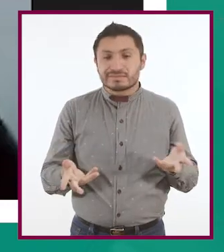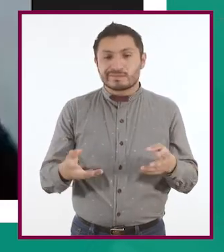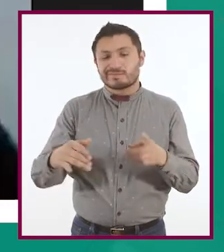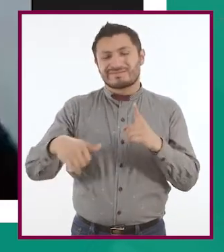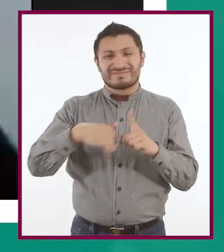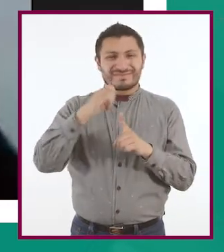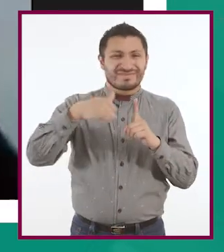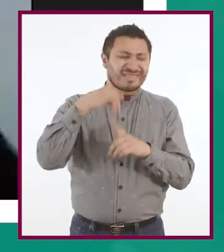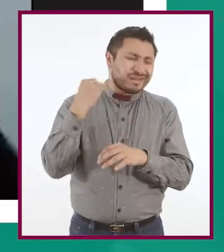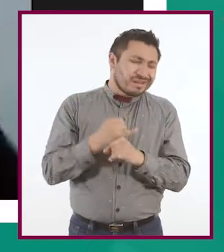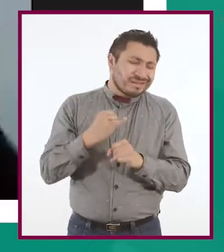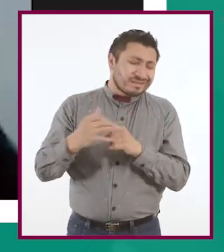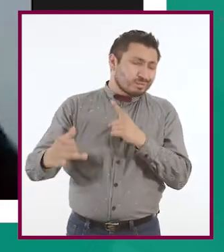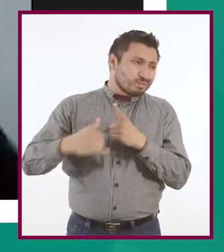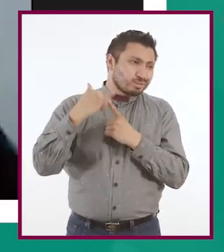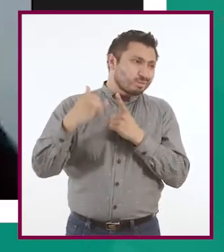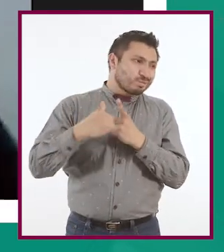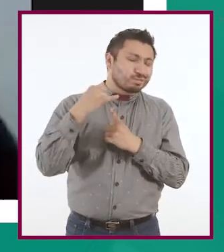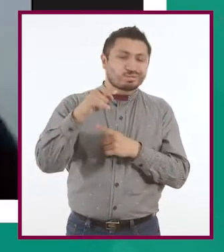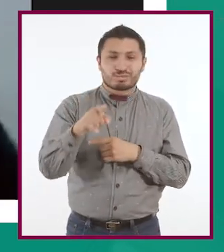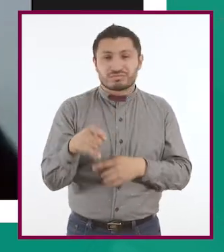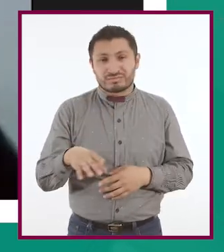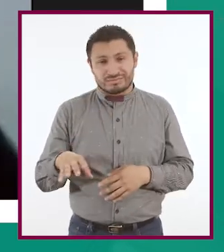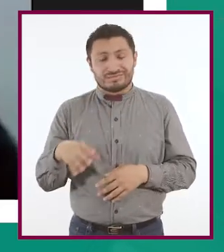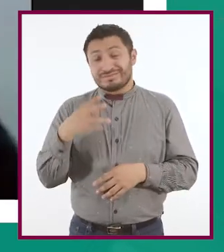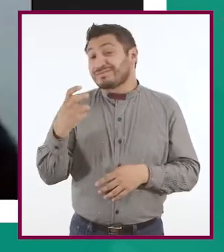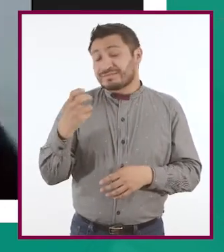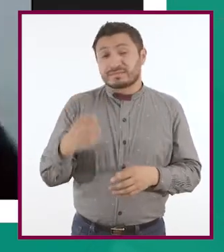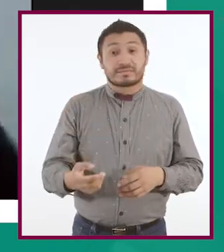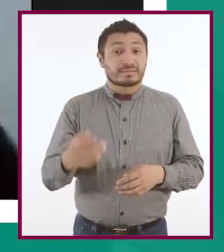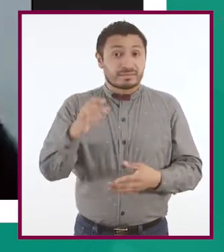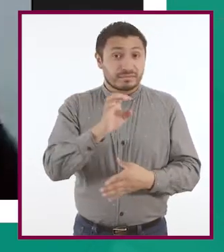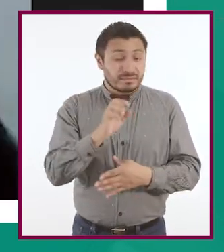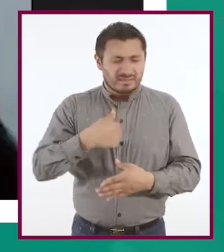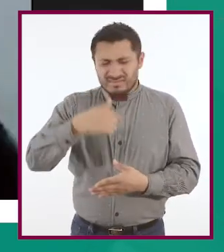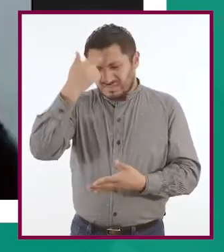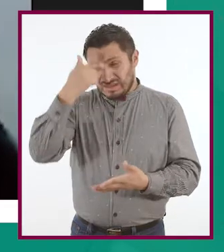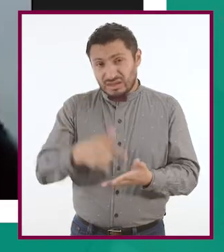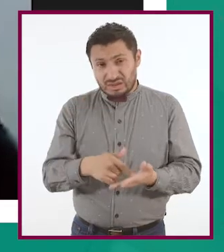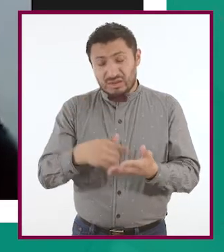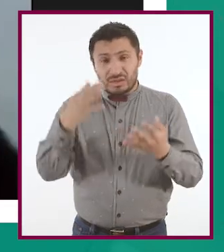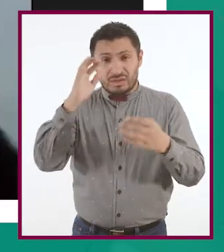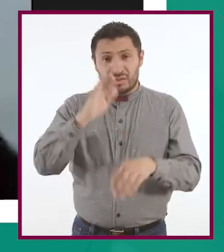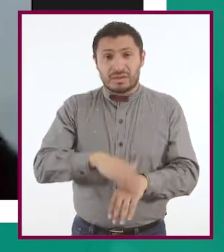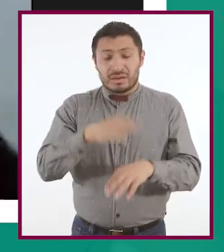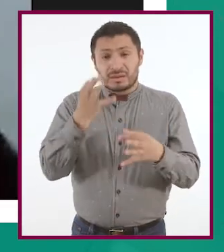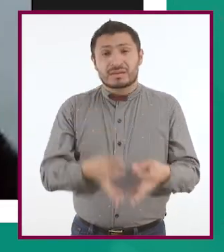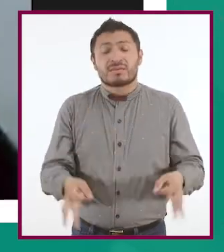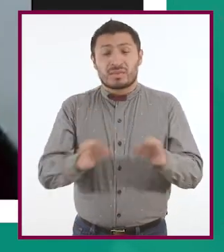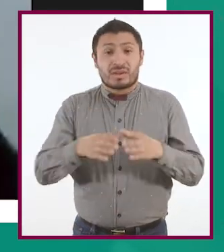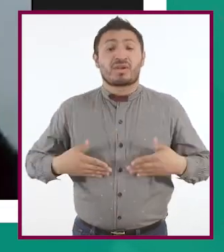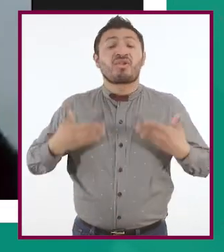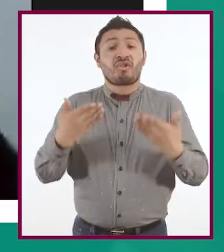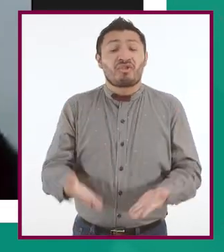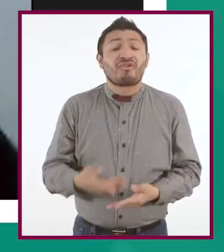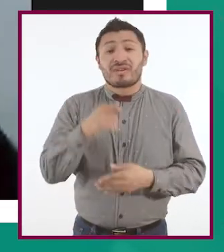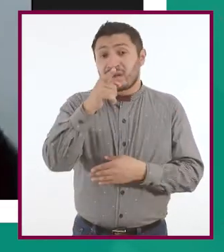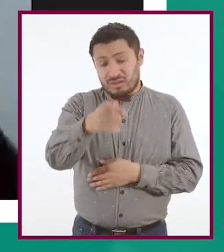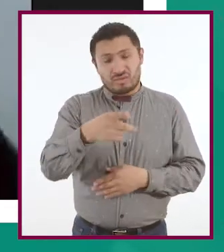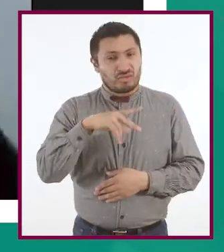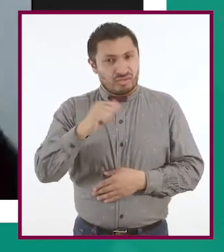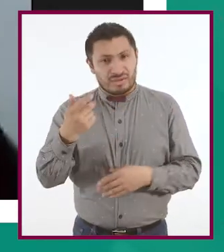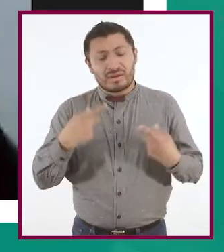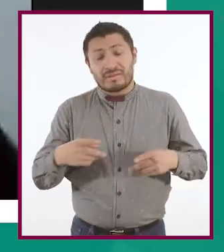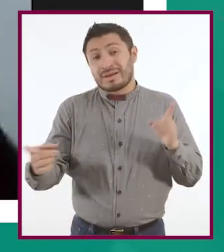ciberacostores lo intentan hacerlo, entonces siento que más que nada es importante la confianza que le tengas y lo que